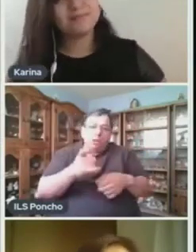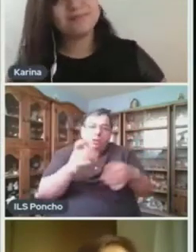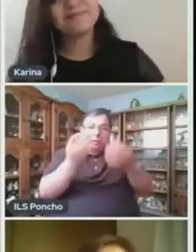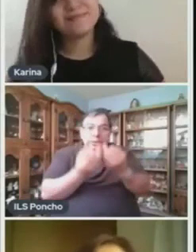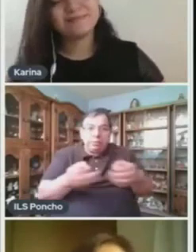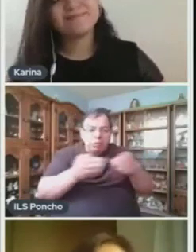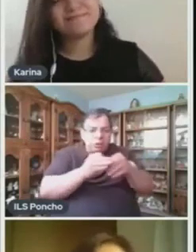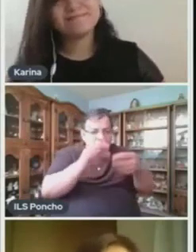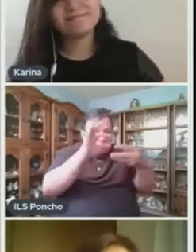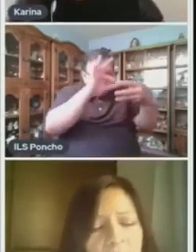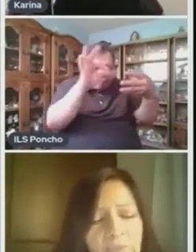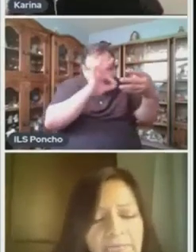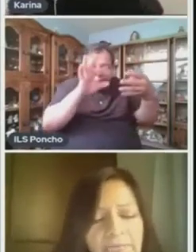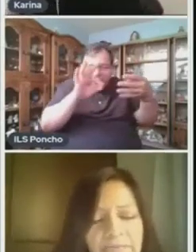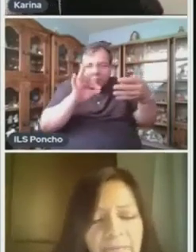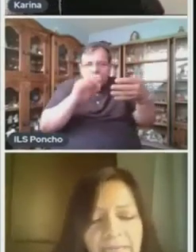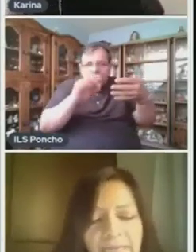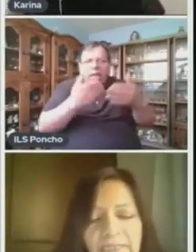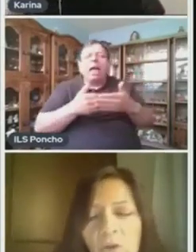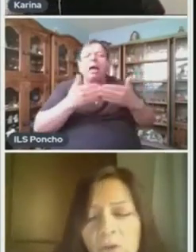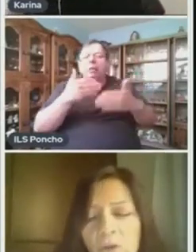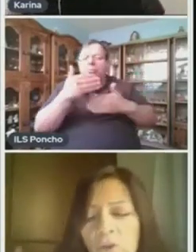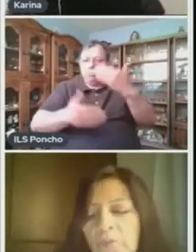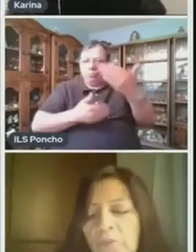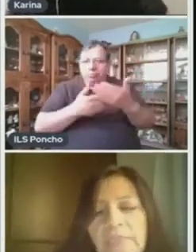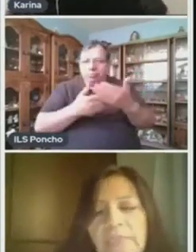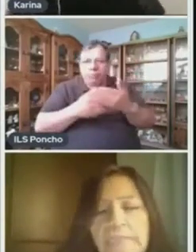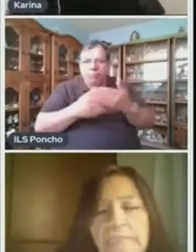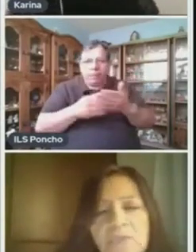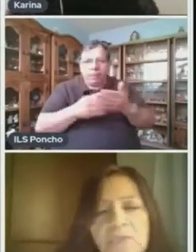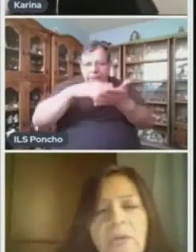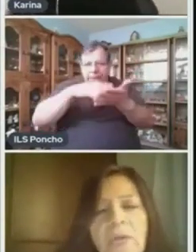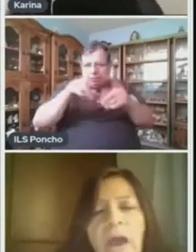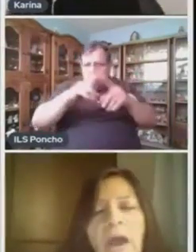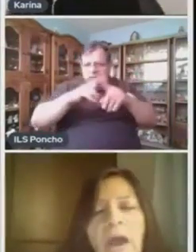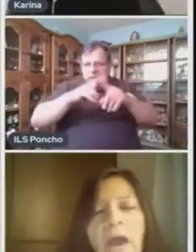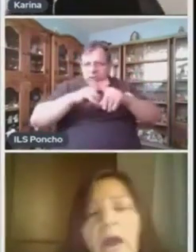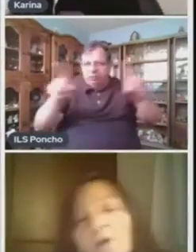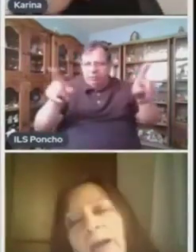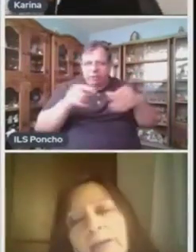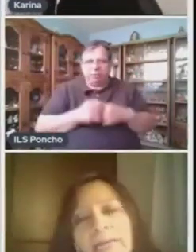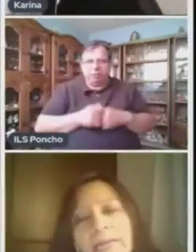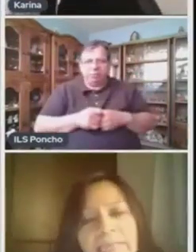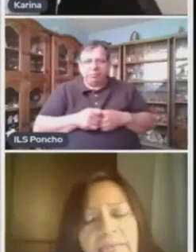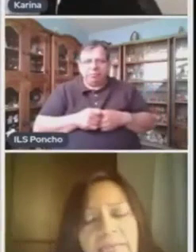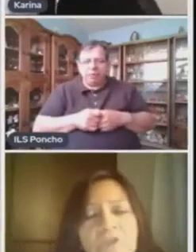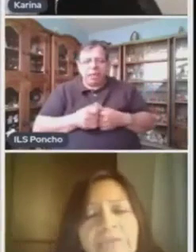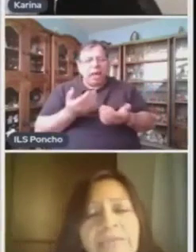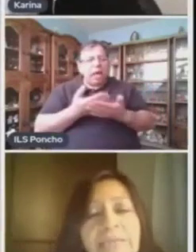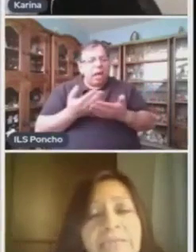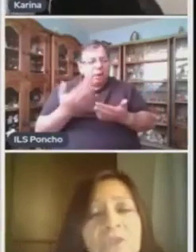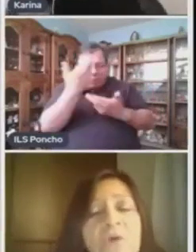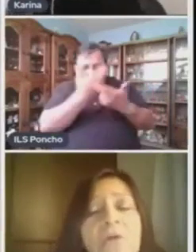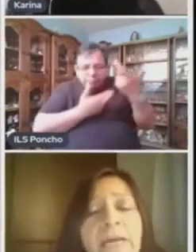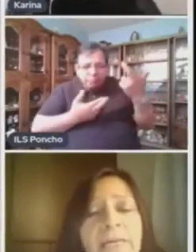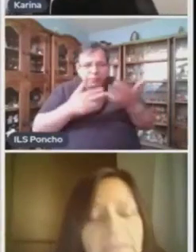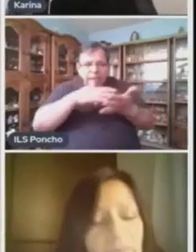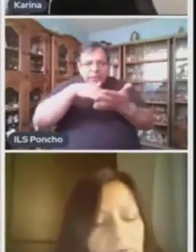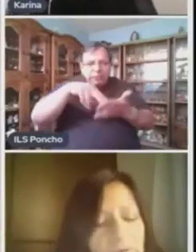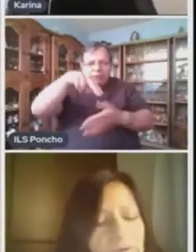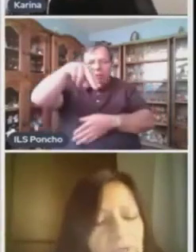Vamos a continuar, si les parece, con otro tipo de texto. Ahora analizaremos el texto